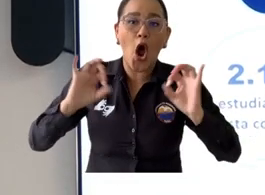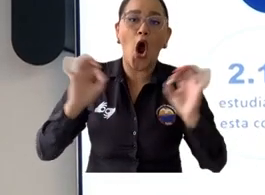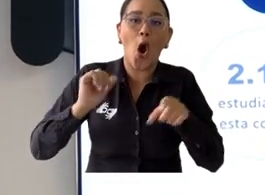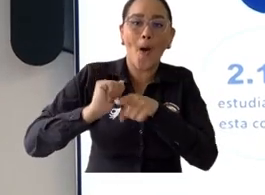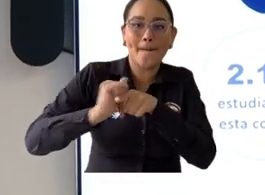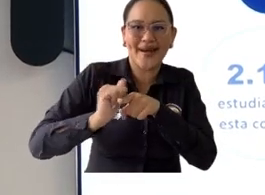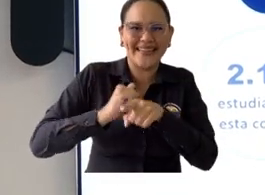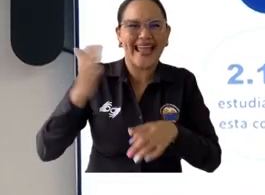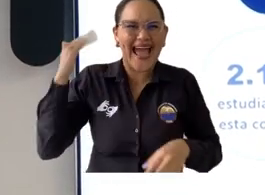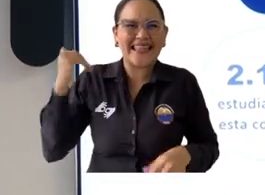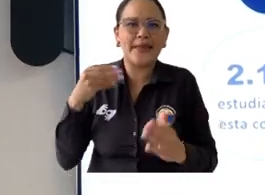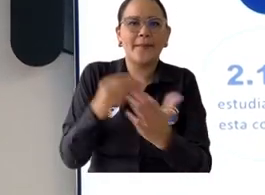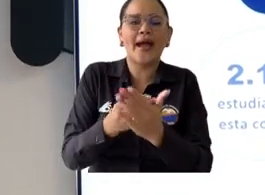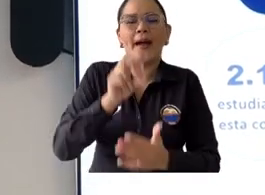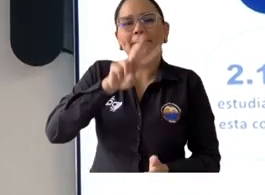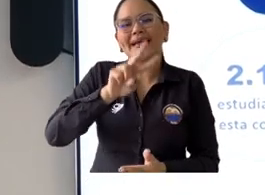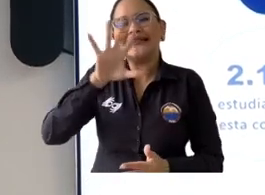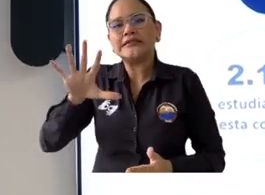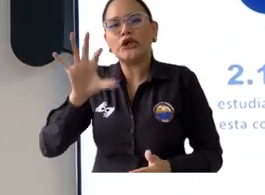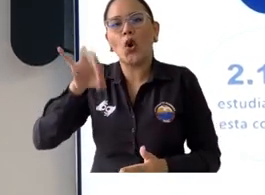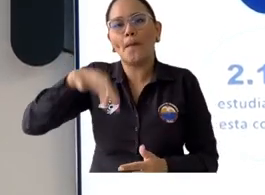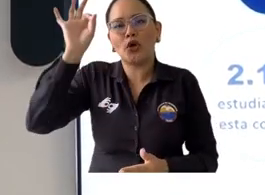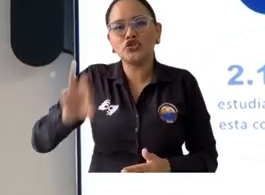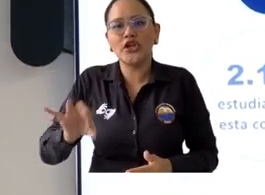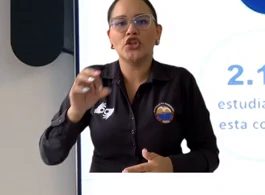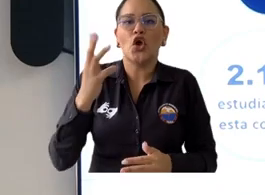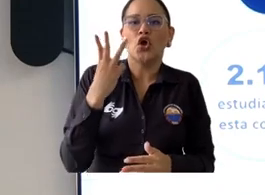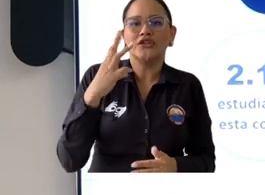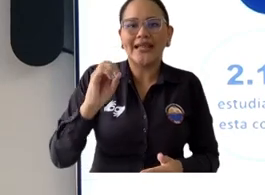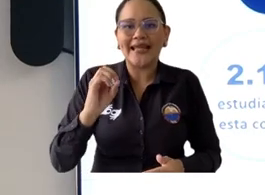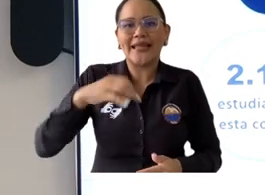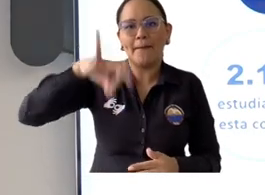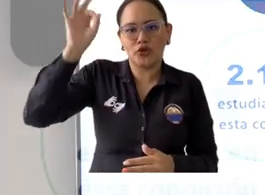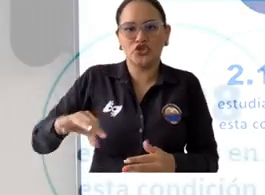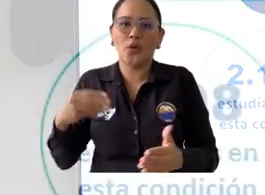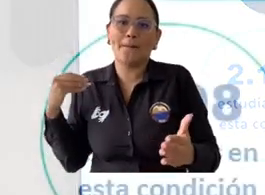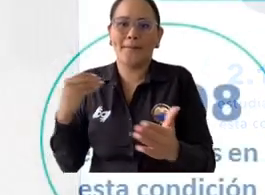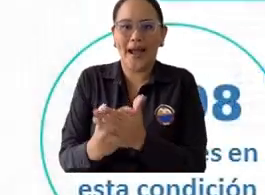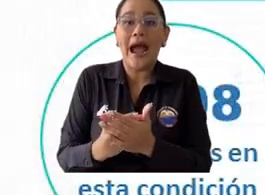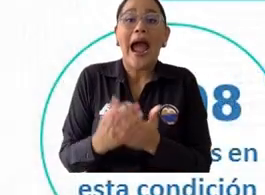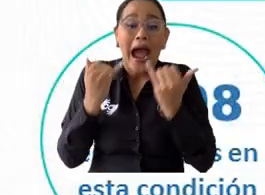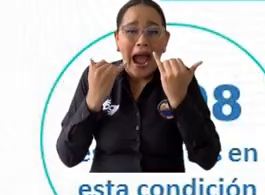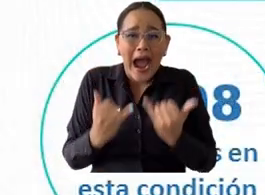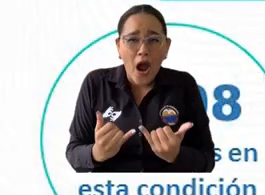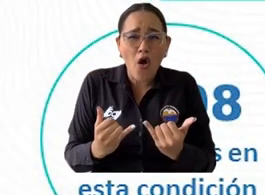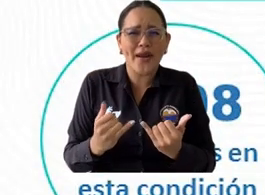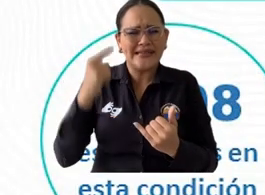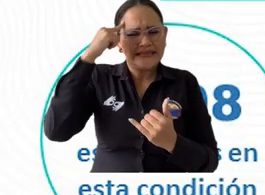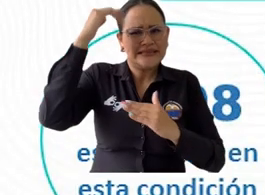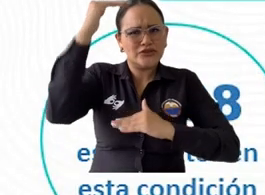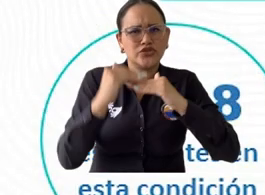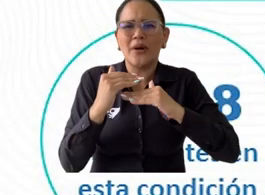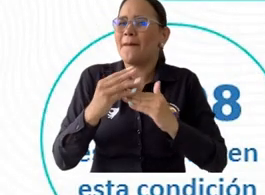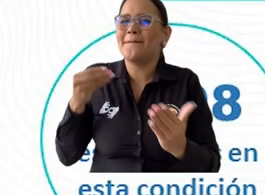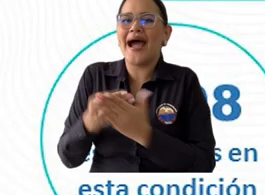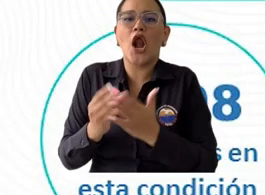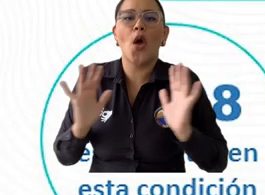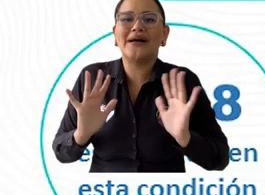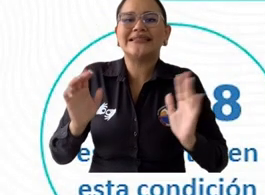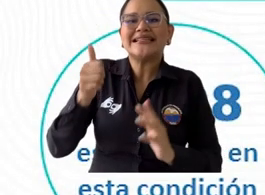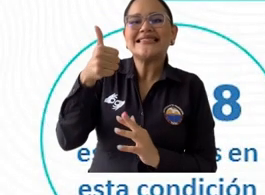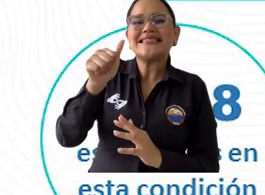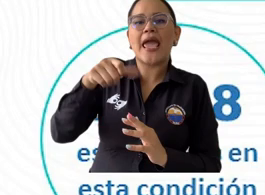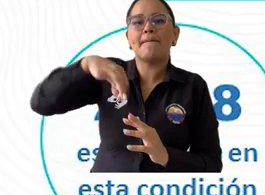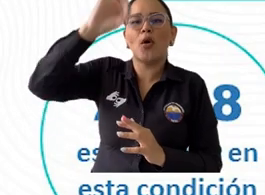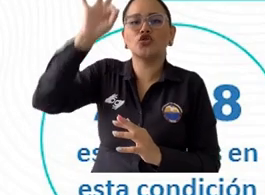25% o el 30% nosotros lo disminuimos al 20% ahora vamos a llevar al Consejo Superior un acuerdo para que solo paguen el 10% ¿quiénes?